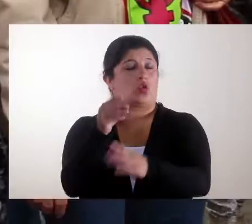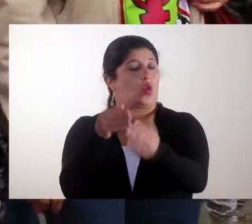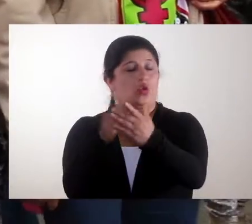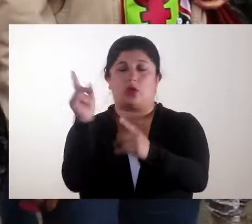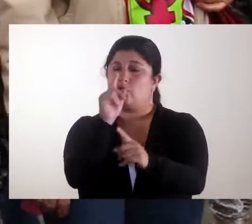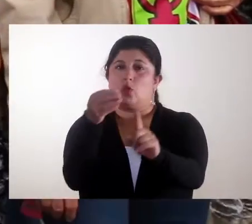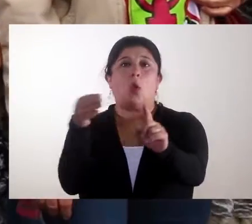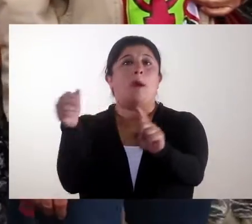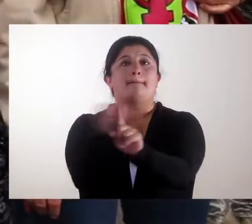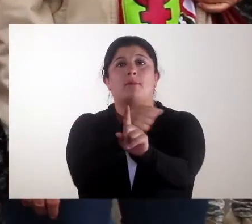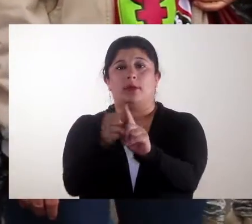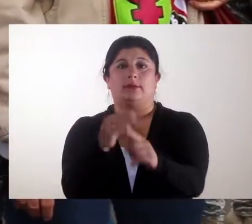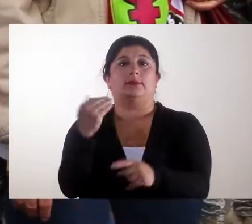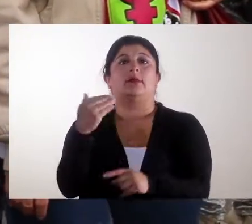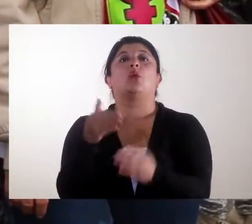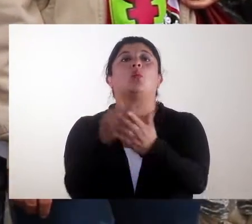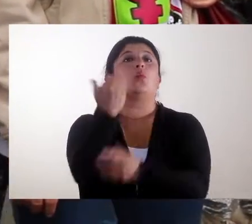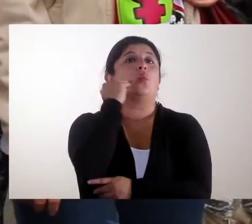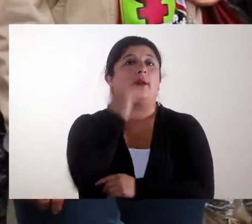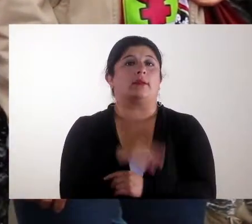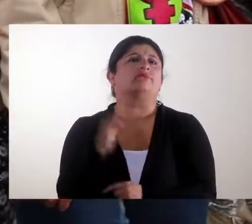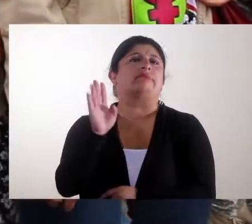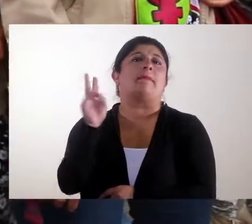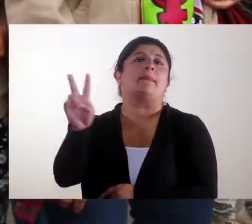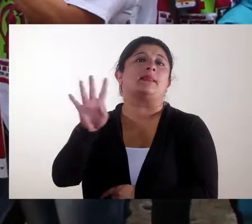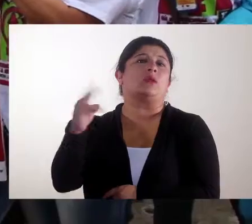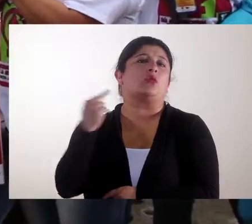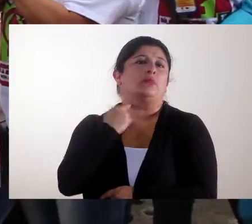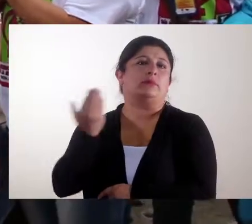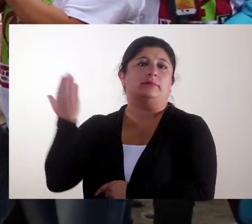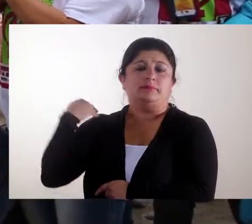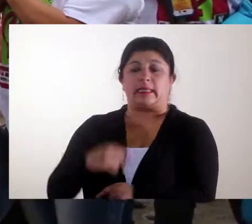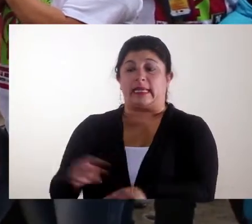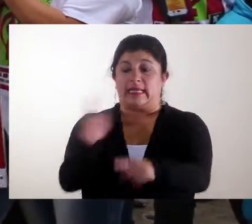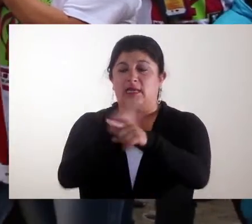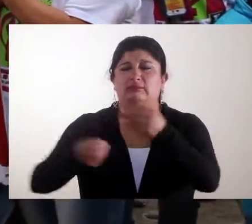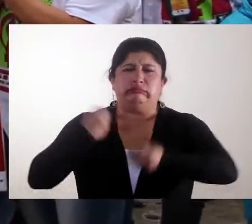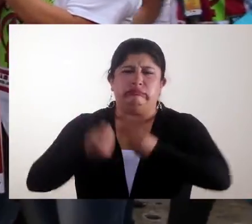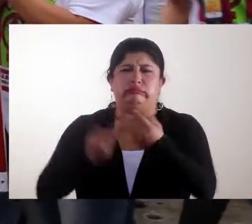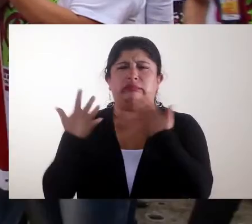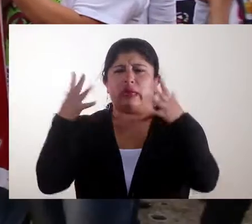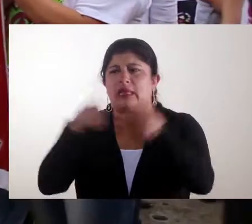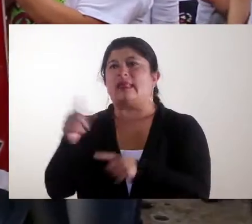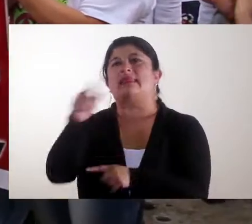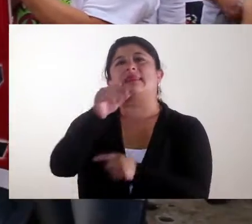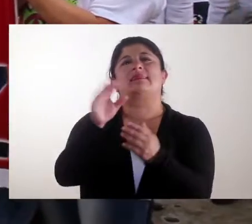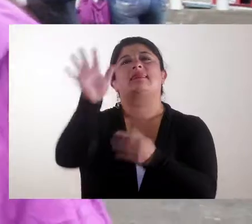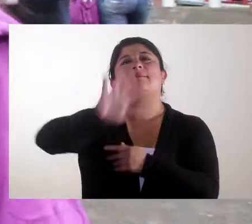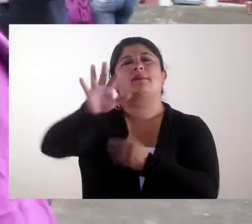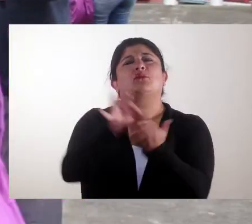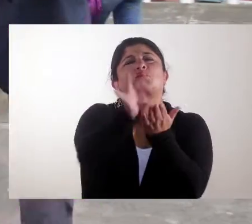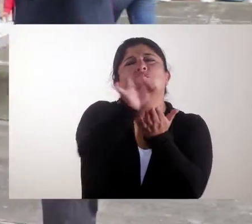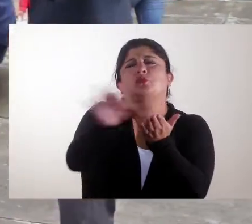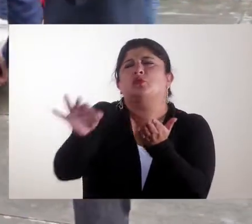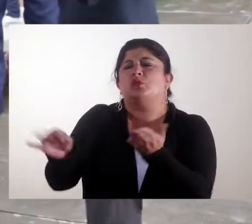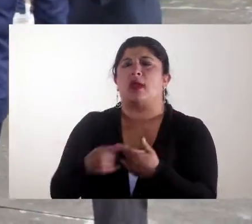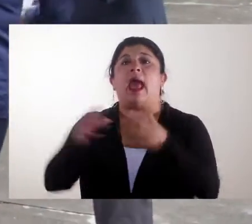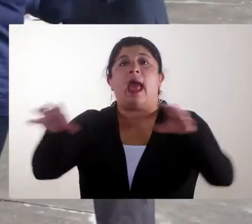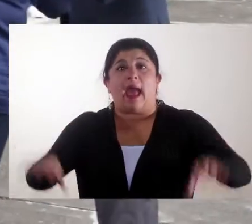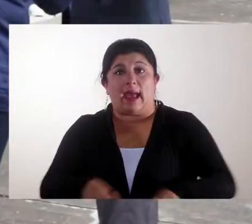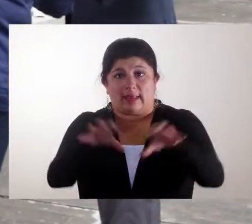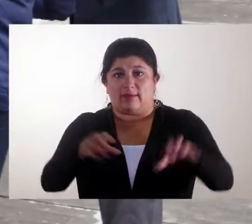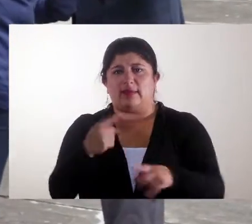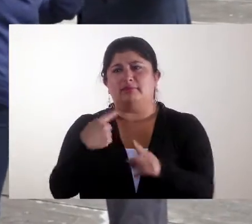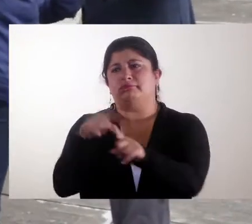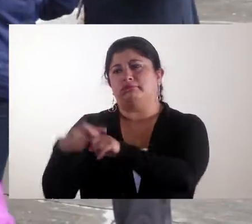Violencia contra las Mujeres el pasado 25 de noviembre. Durante la semana se realizaron diferentes eventos en varios municipios del departamento.